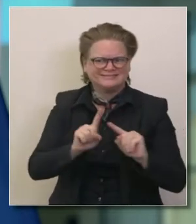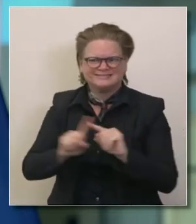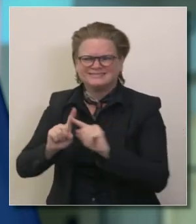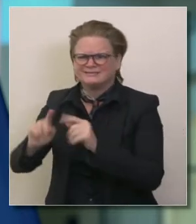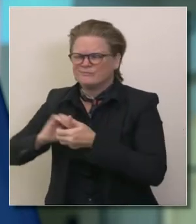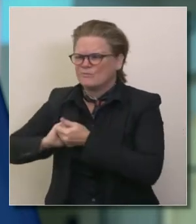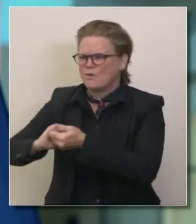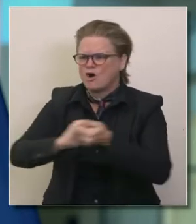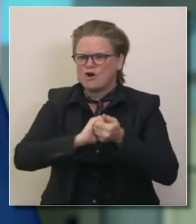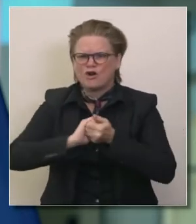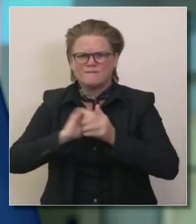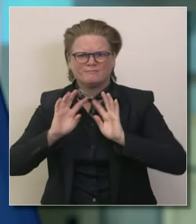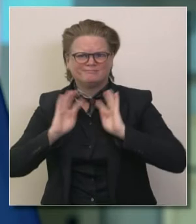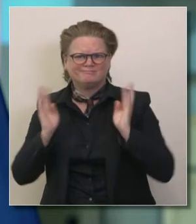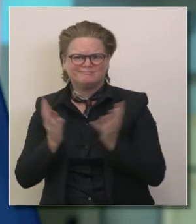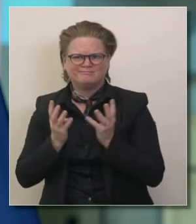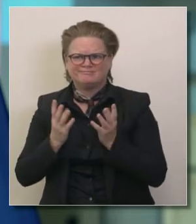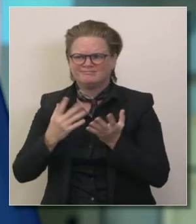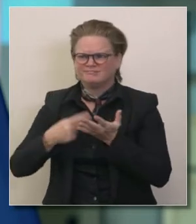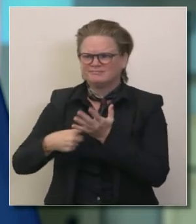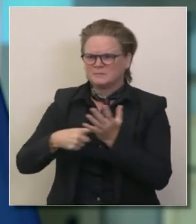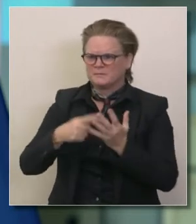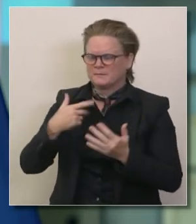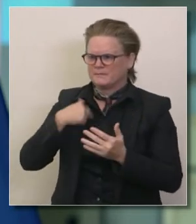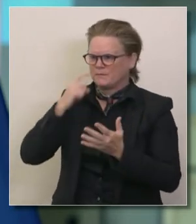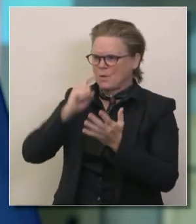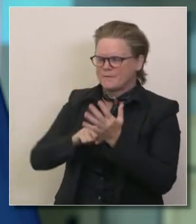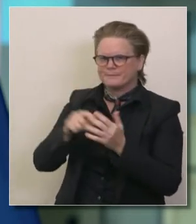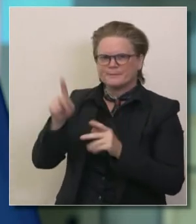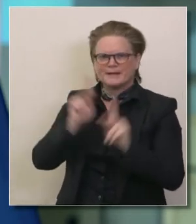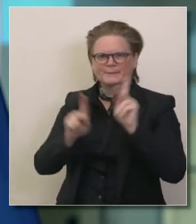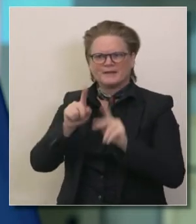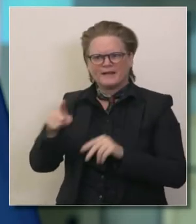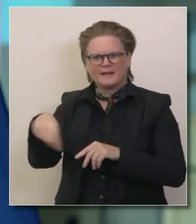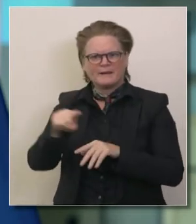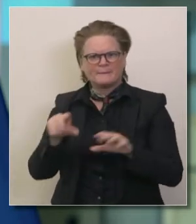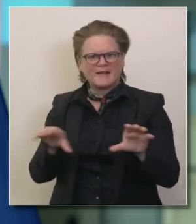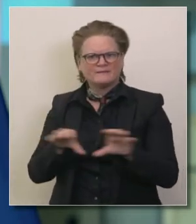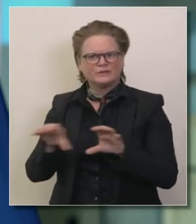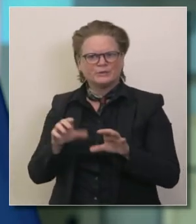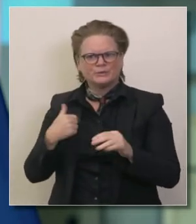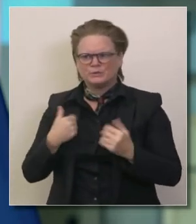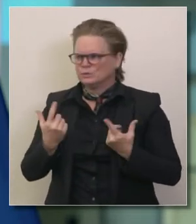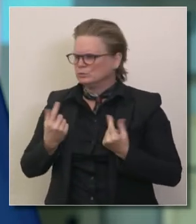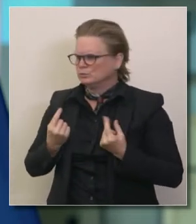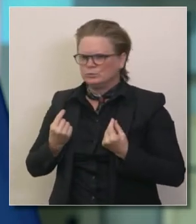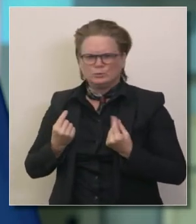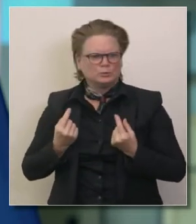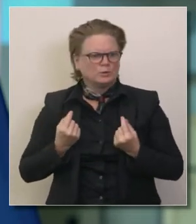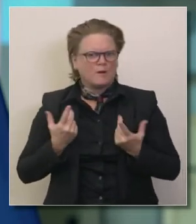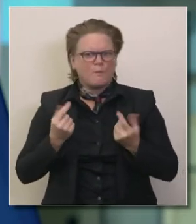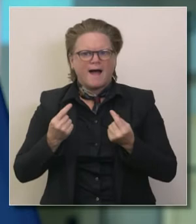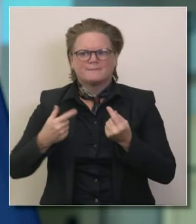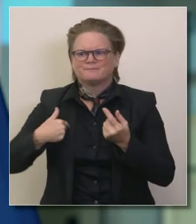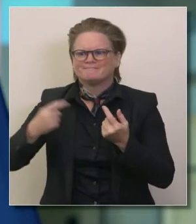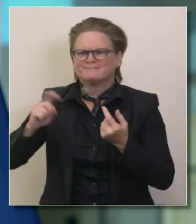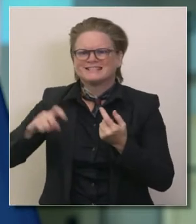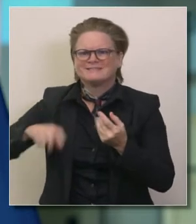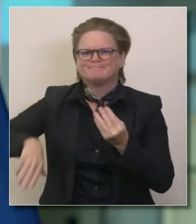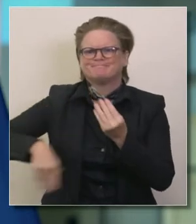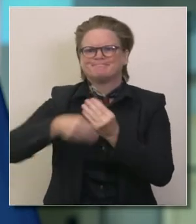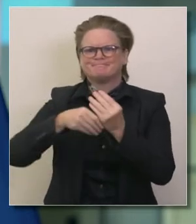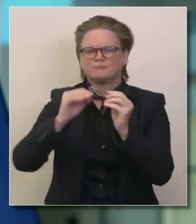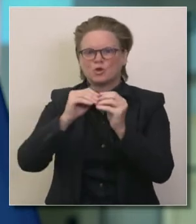adecuadas a tomar la cronología para estas acciones hablando de cuán prudentes serían las medidas